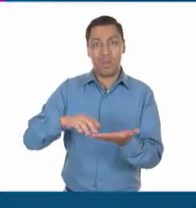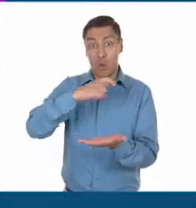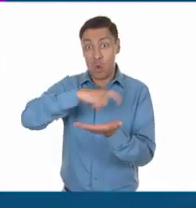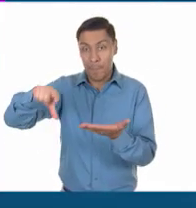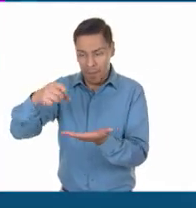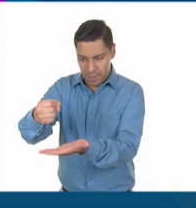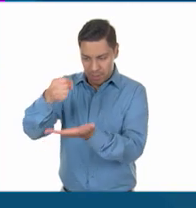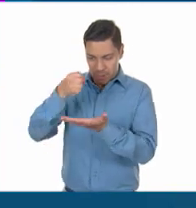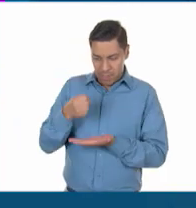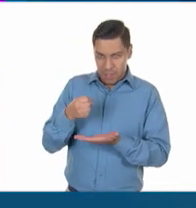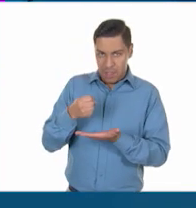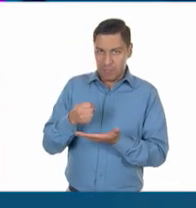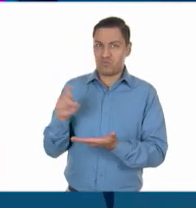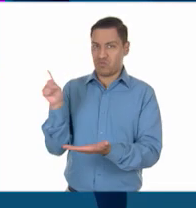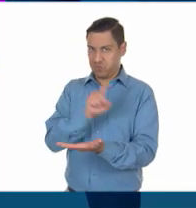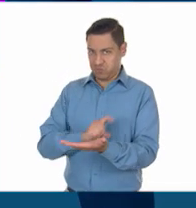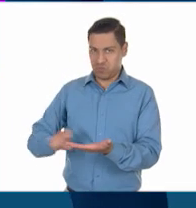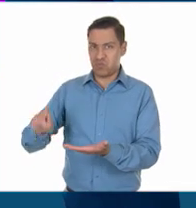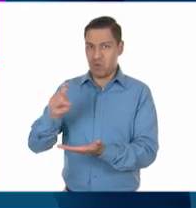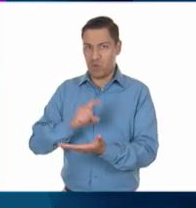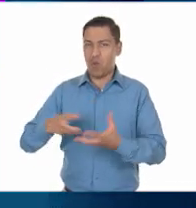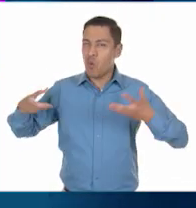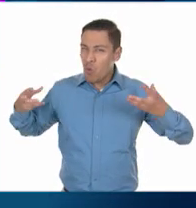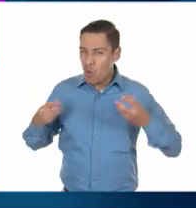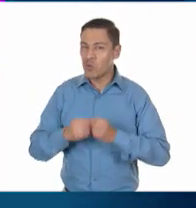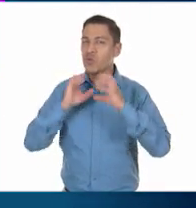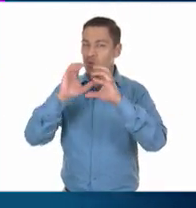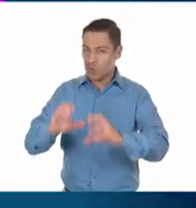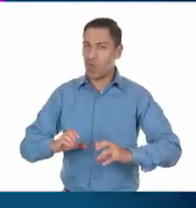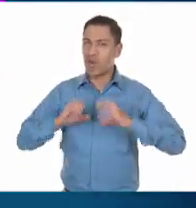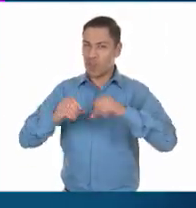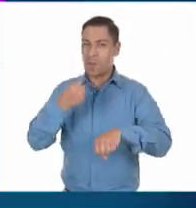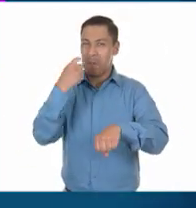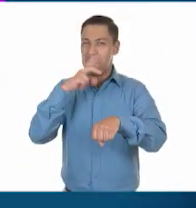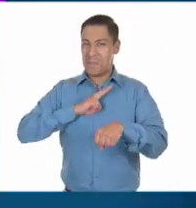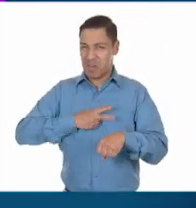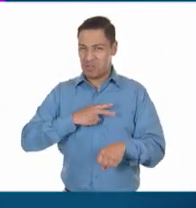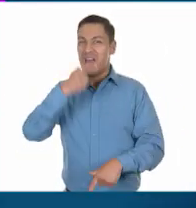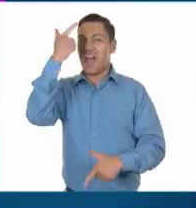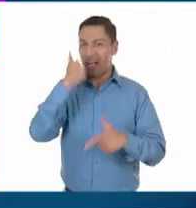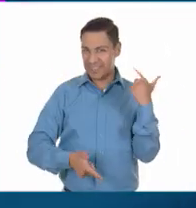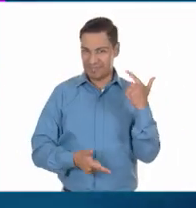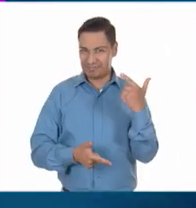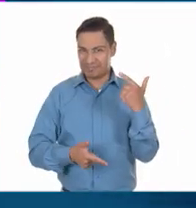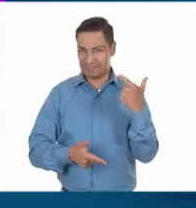Sigamos luchando juntos contra este virus cuidándonos los unos a los otros.